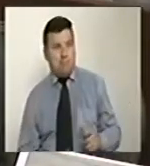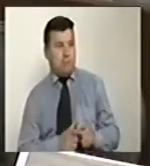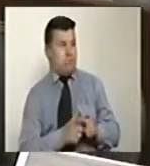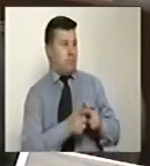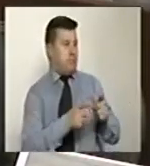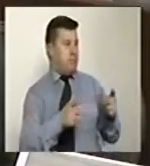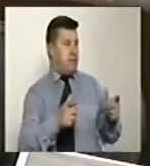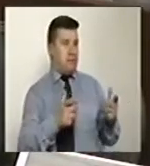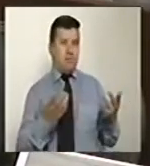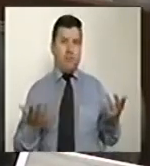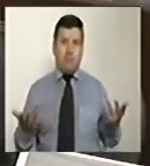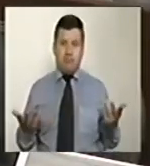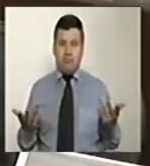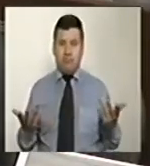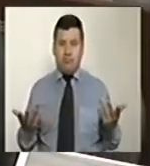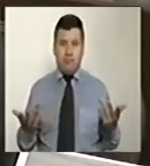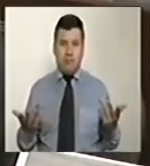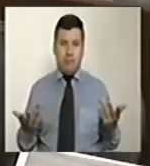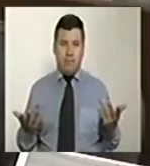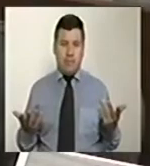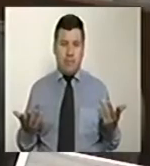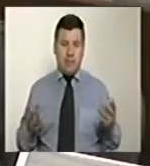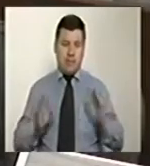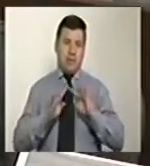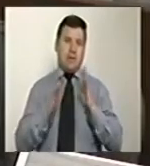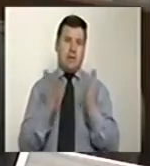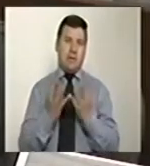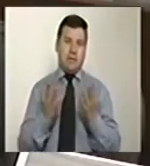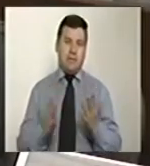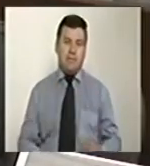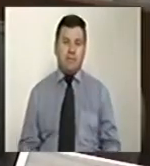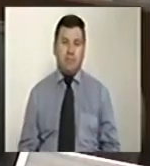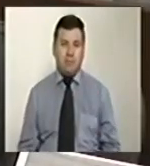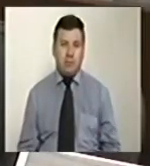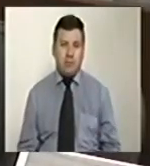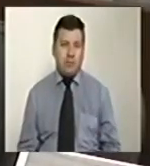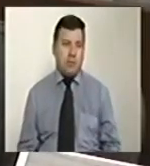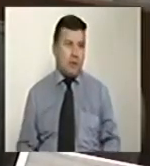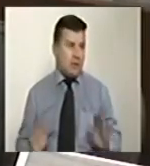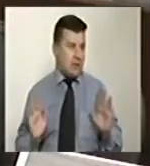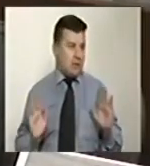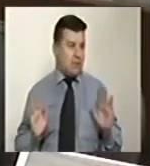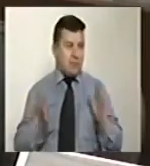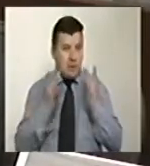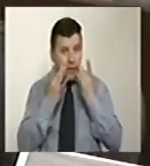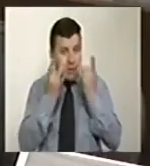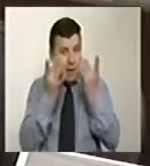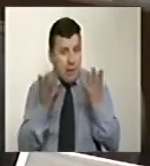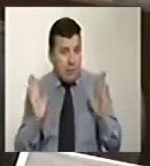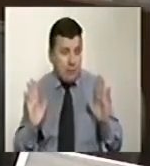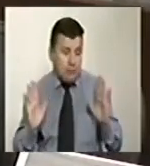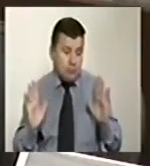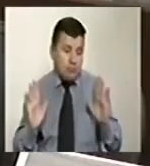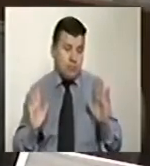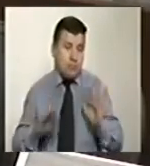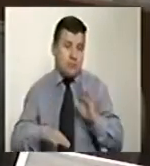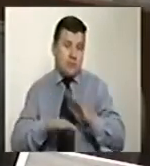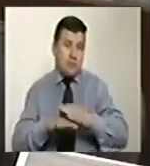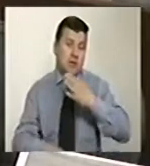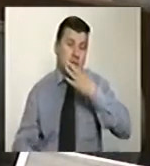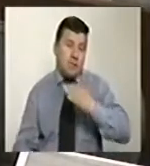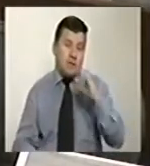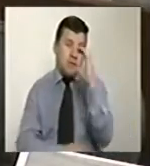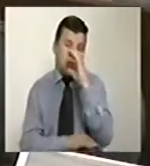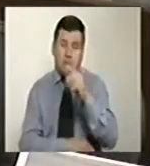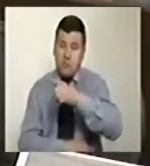mayoría de senadores. Y me parece de la mayoría, aunque hay que decirle la verdad a los